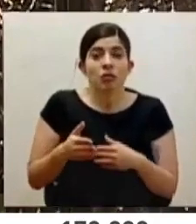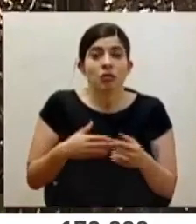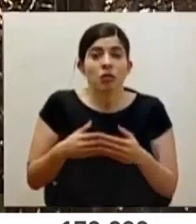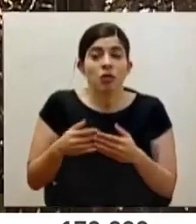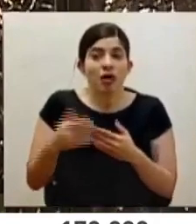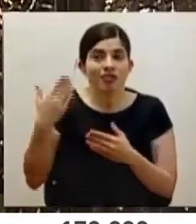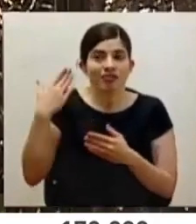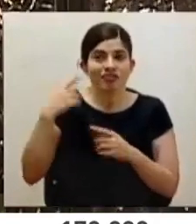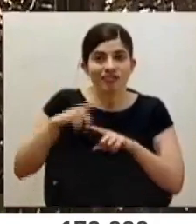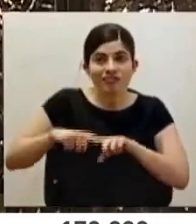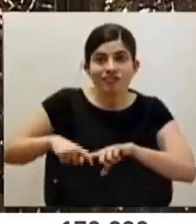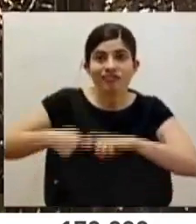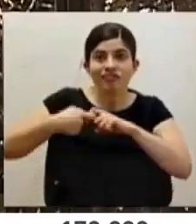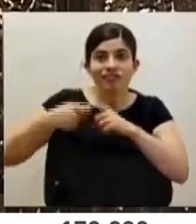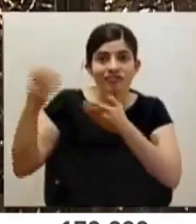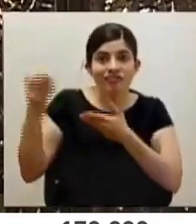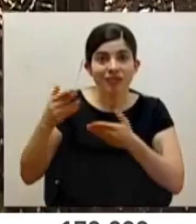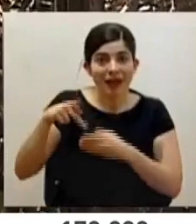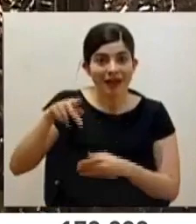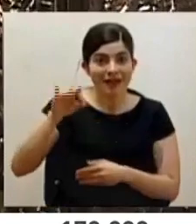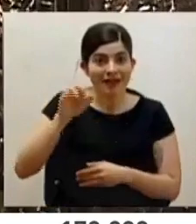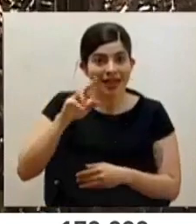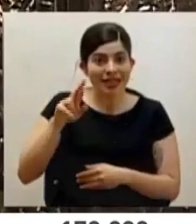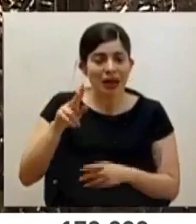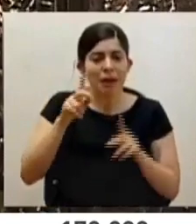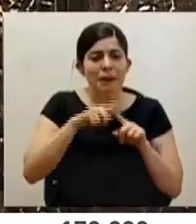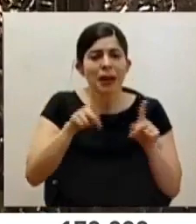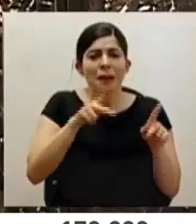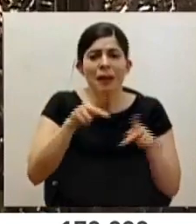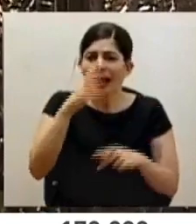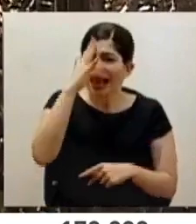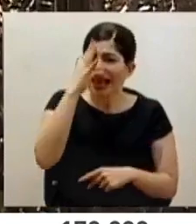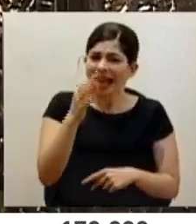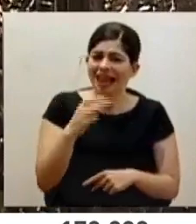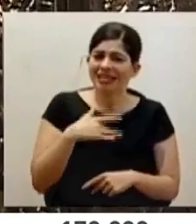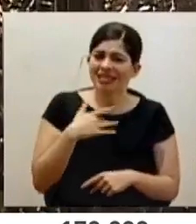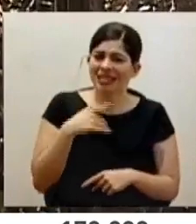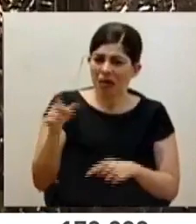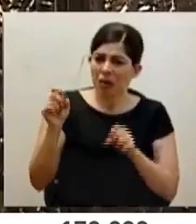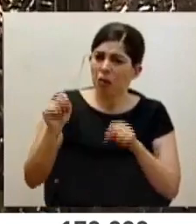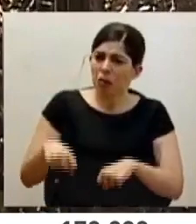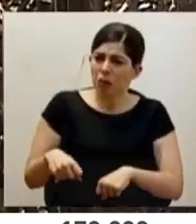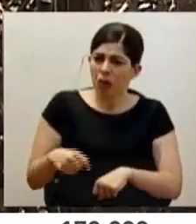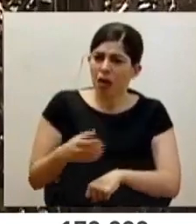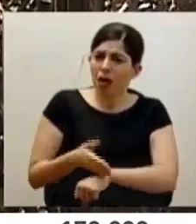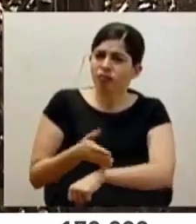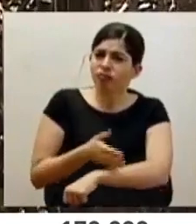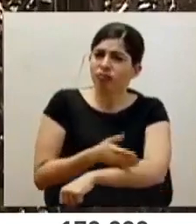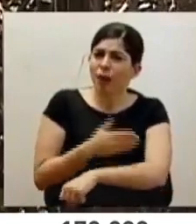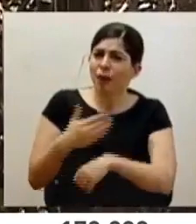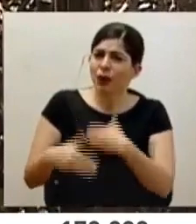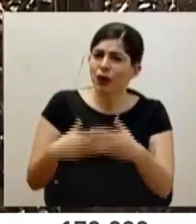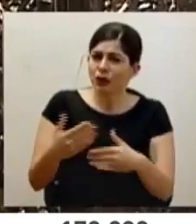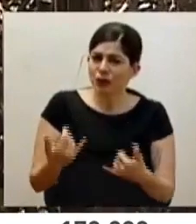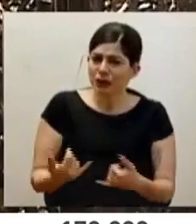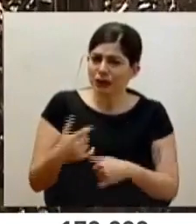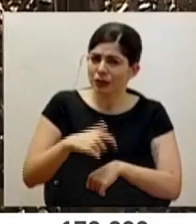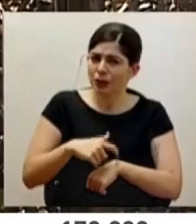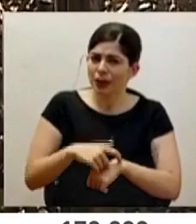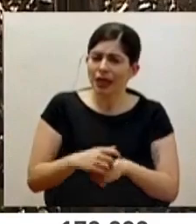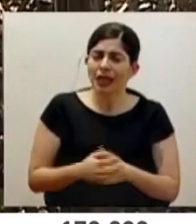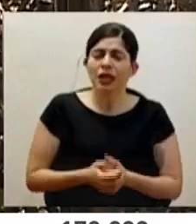suspensión en los envíos de Pfizer, se cree que podría ir más avanzada este proceso en este momento.